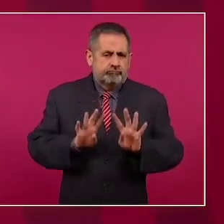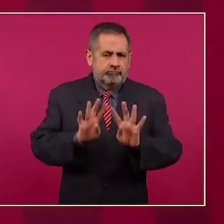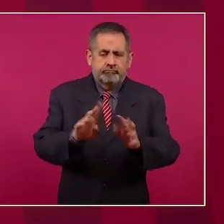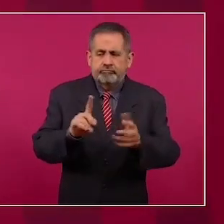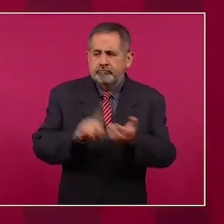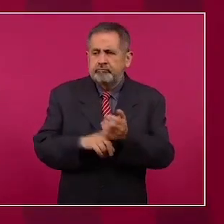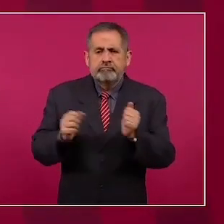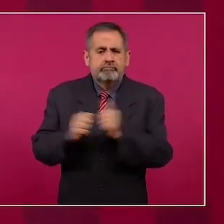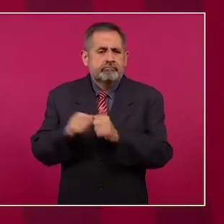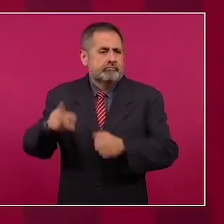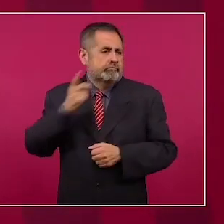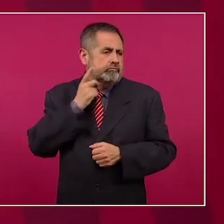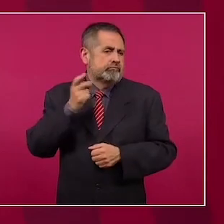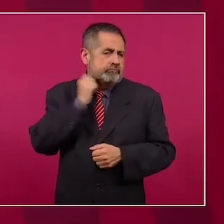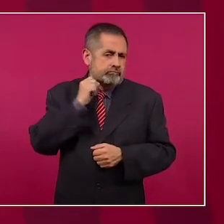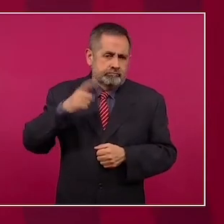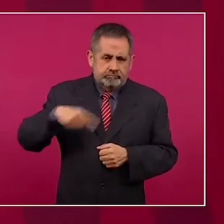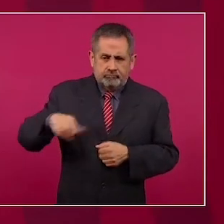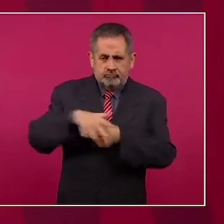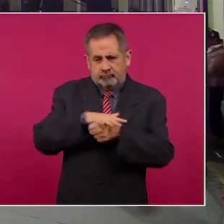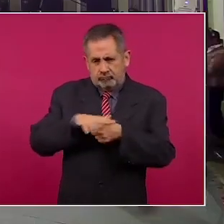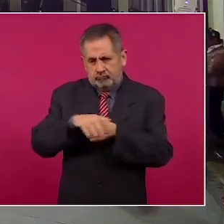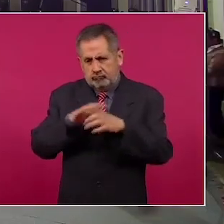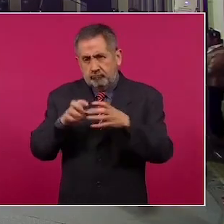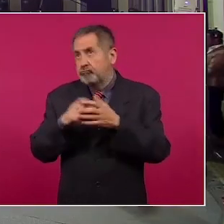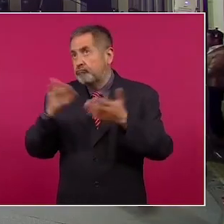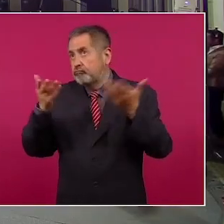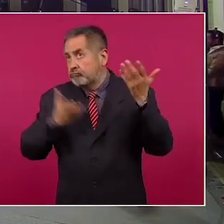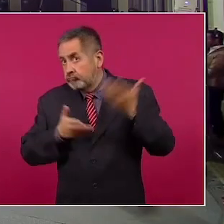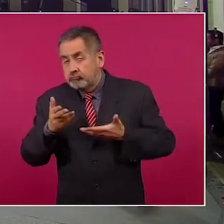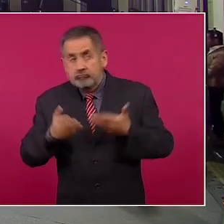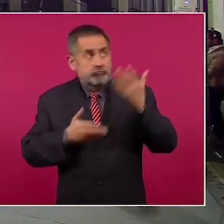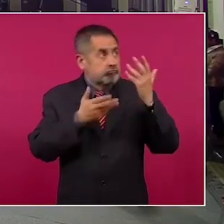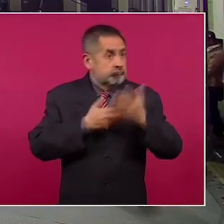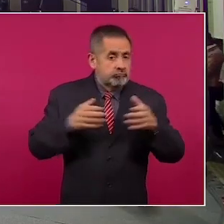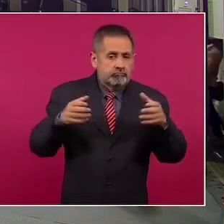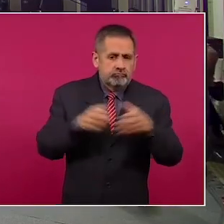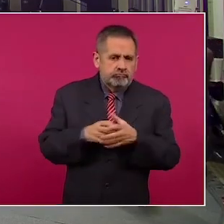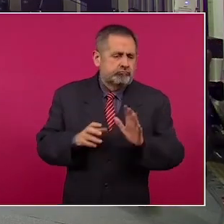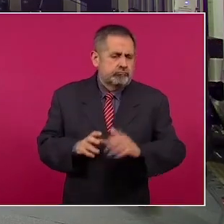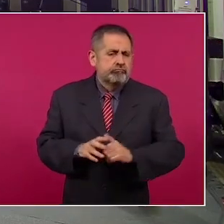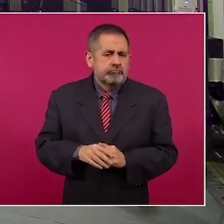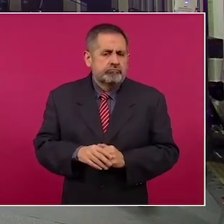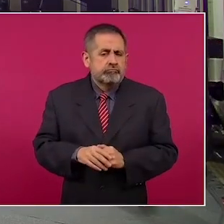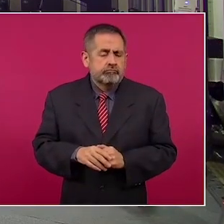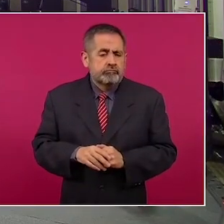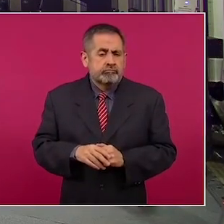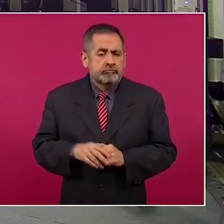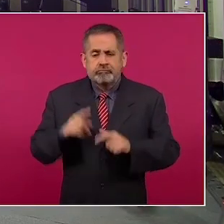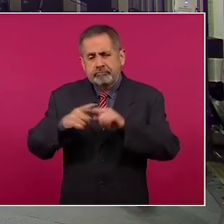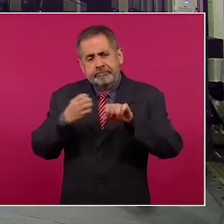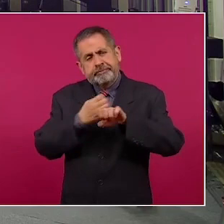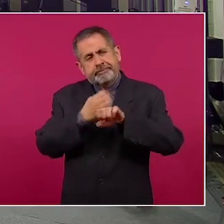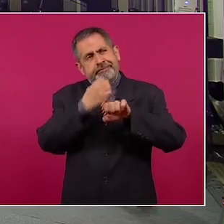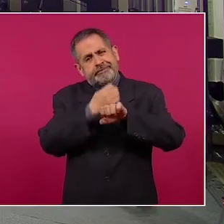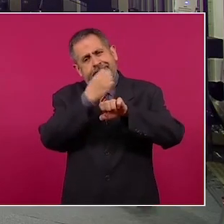legisladores, locales, así todos los estados.